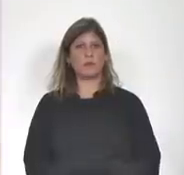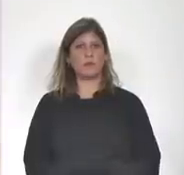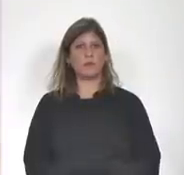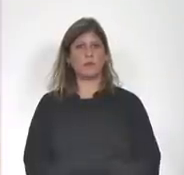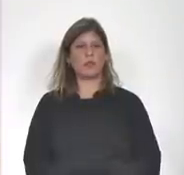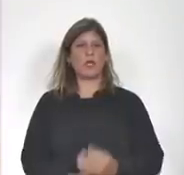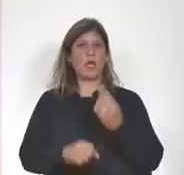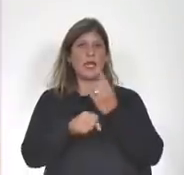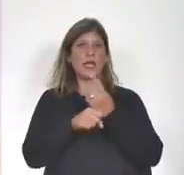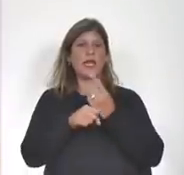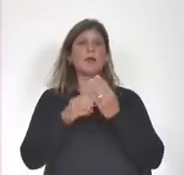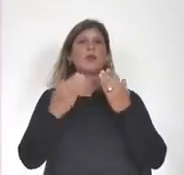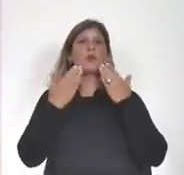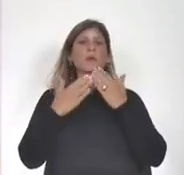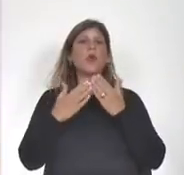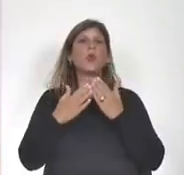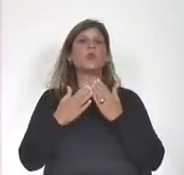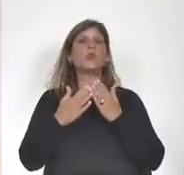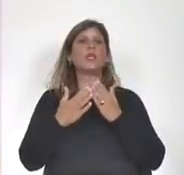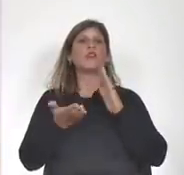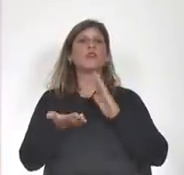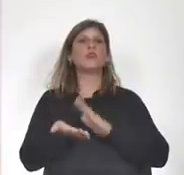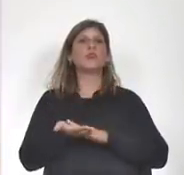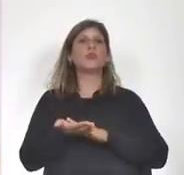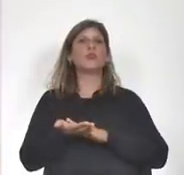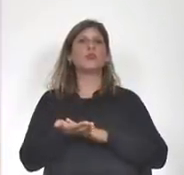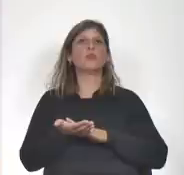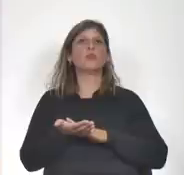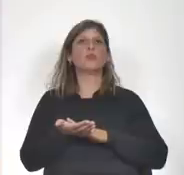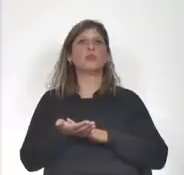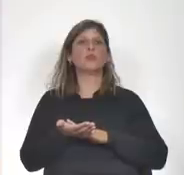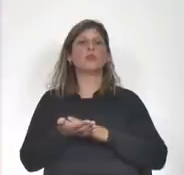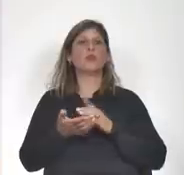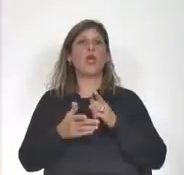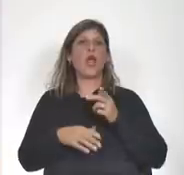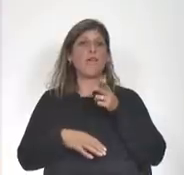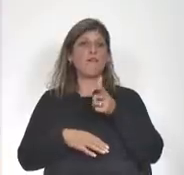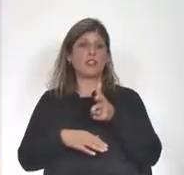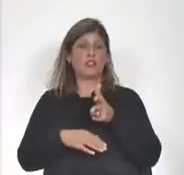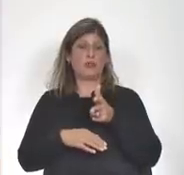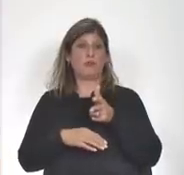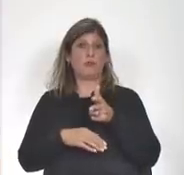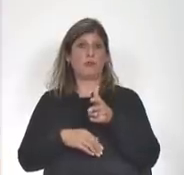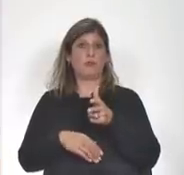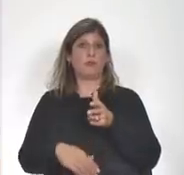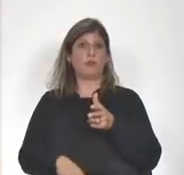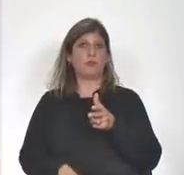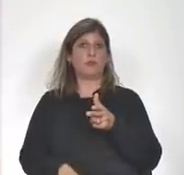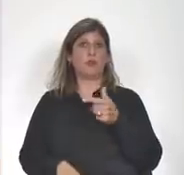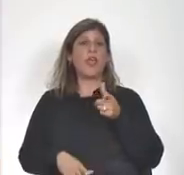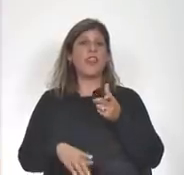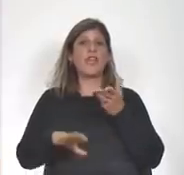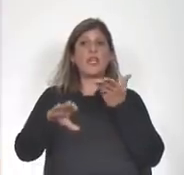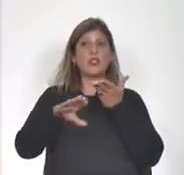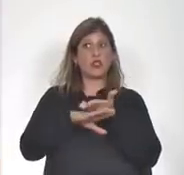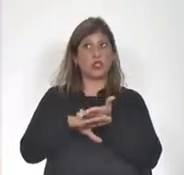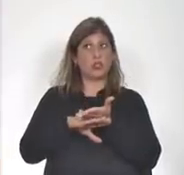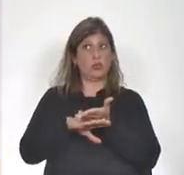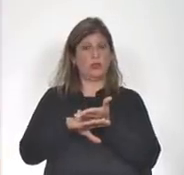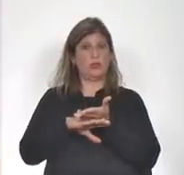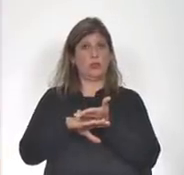la primera pregunta tiene que ver con la fecha de la solicitud